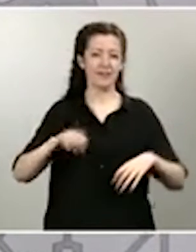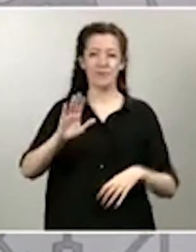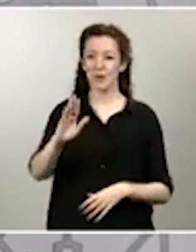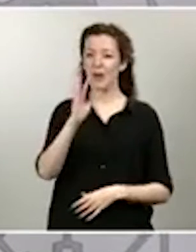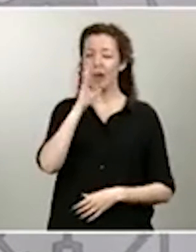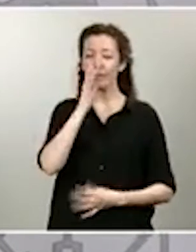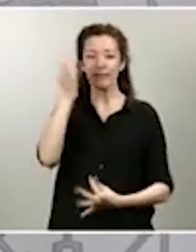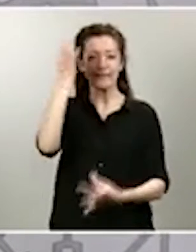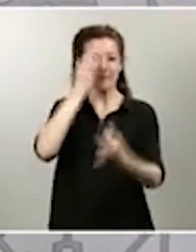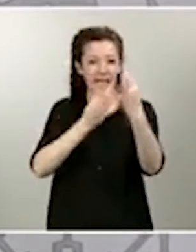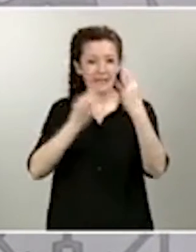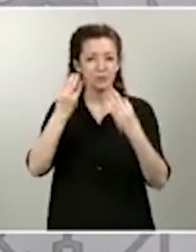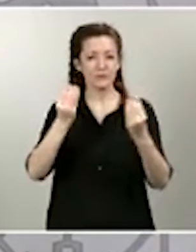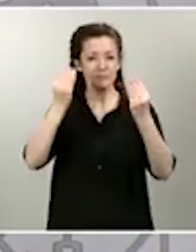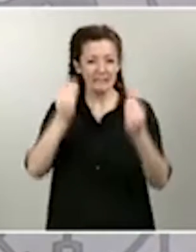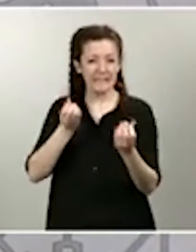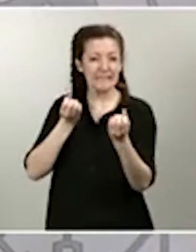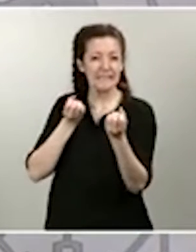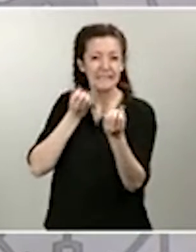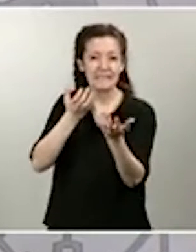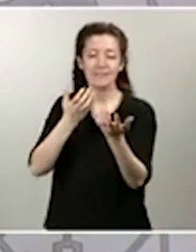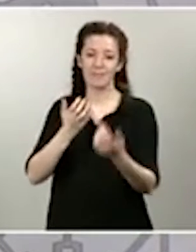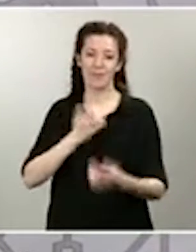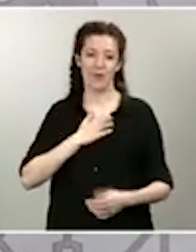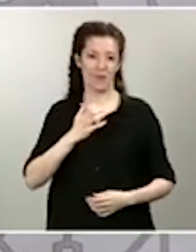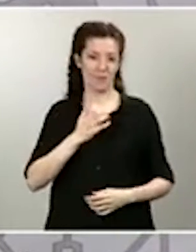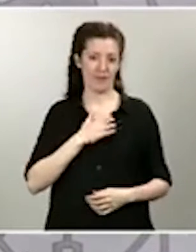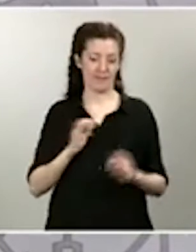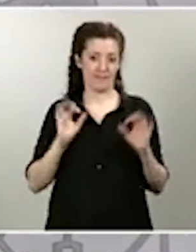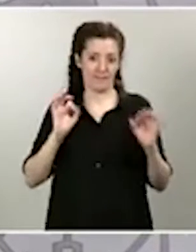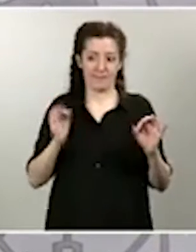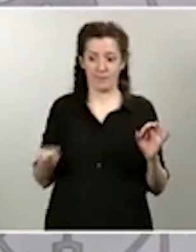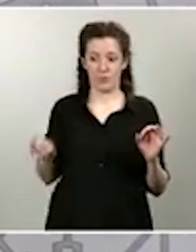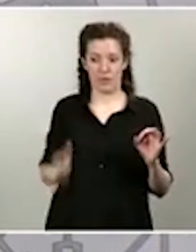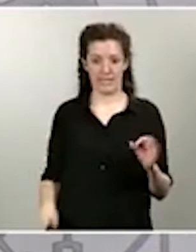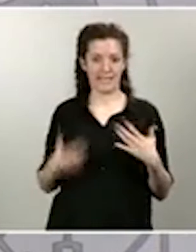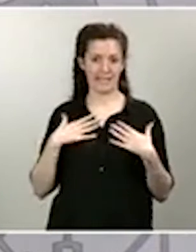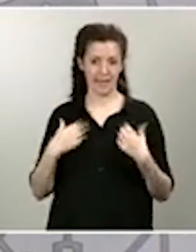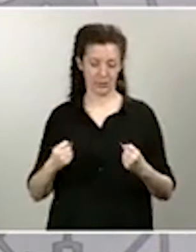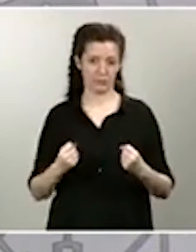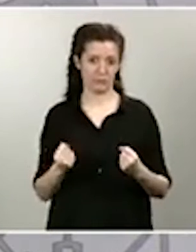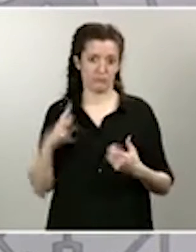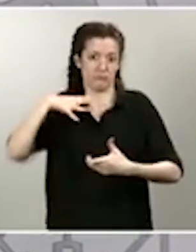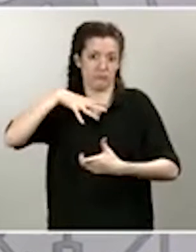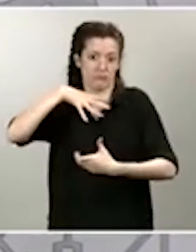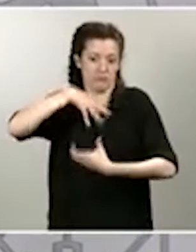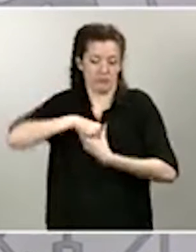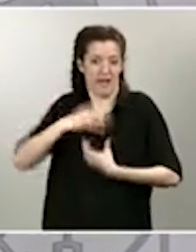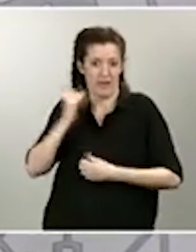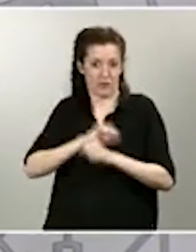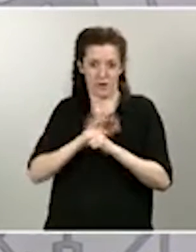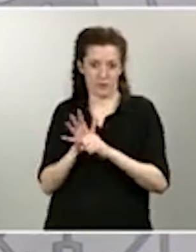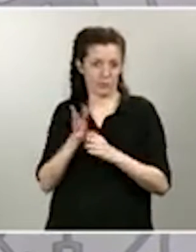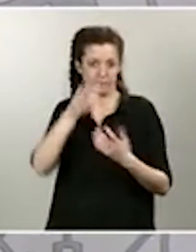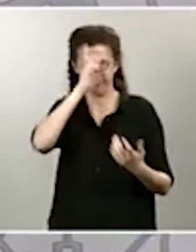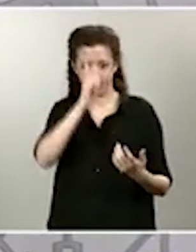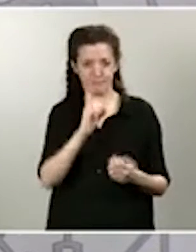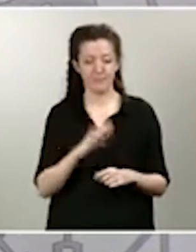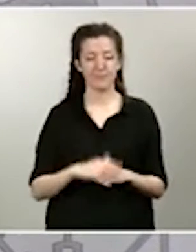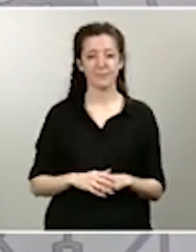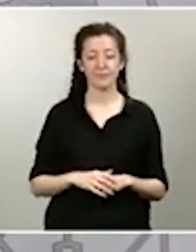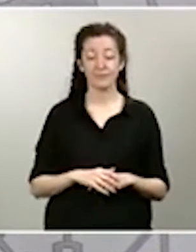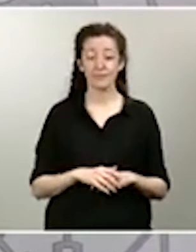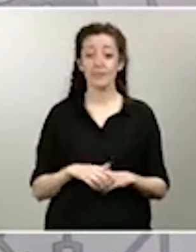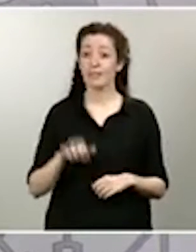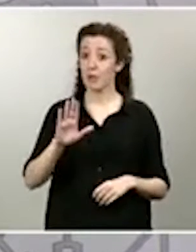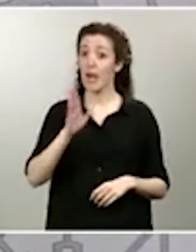en profesionales sanitarios que todavía son activos. Sí que podemos hablar de una cifra que no hemos comentado al principio